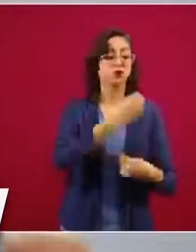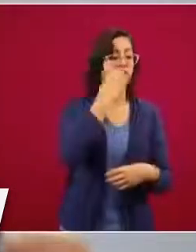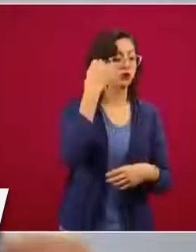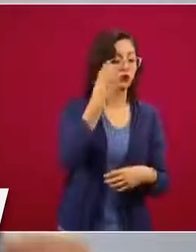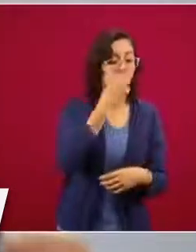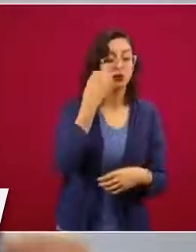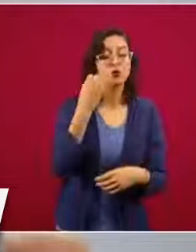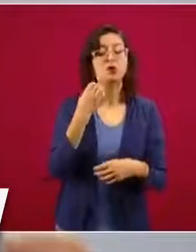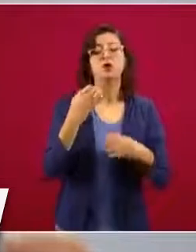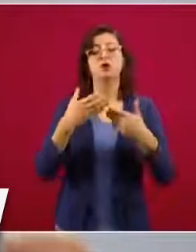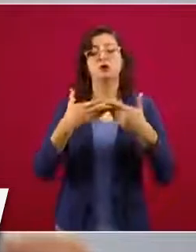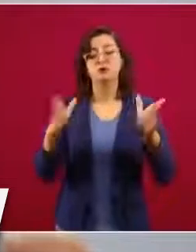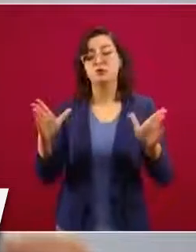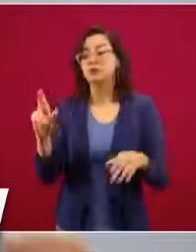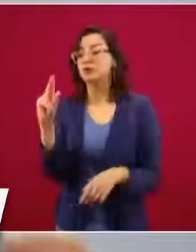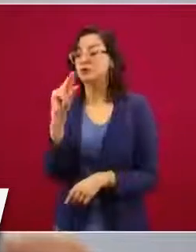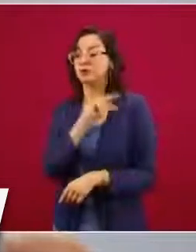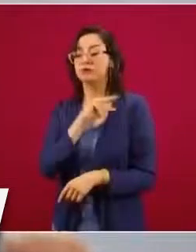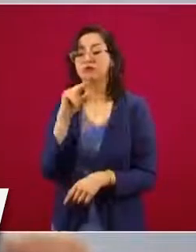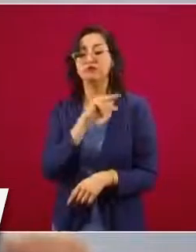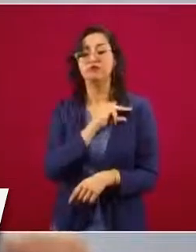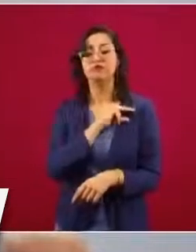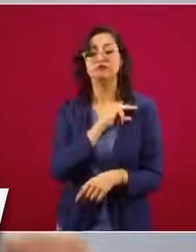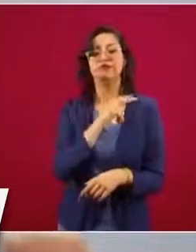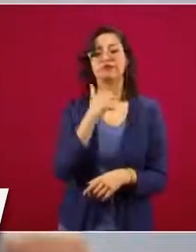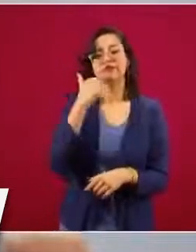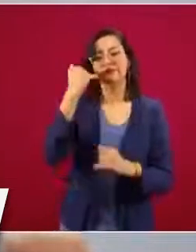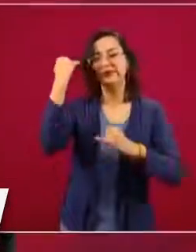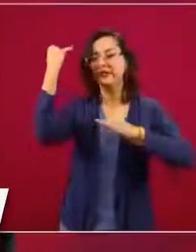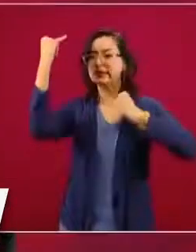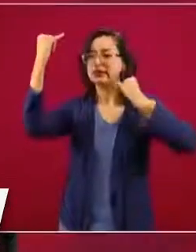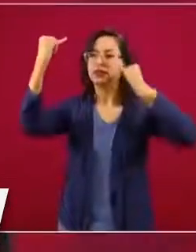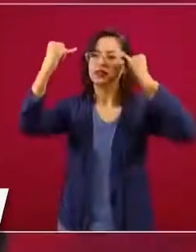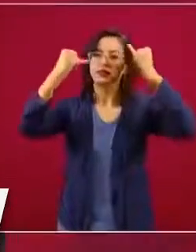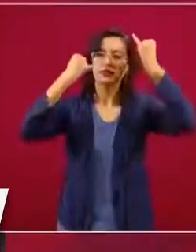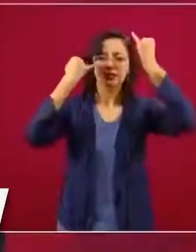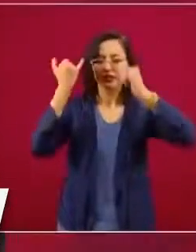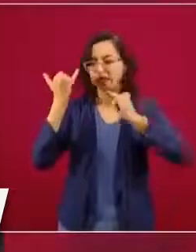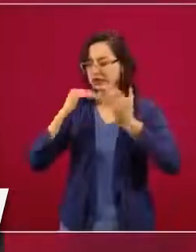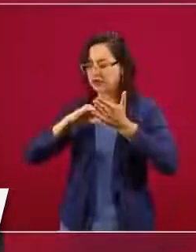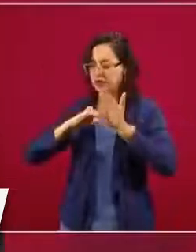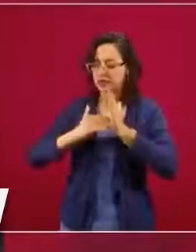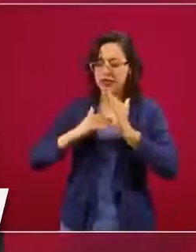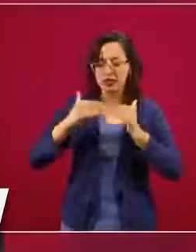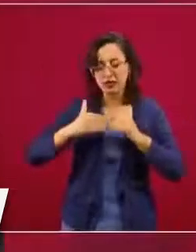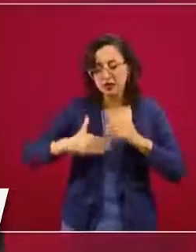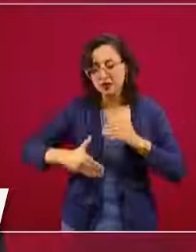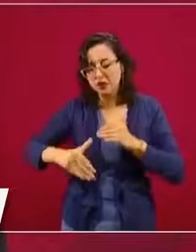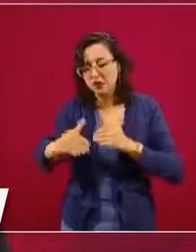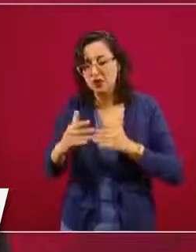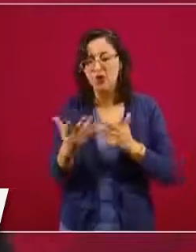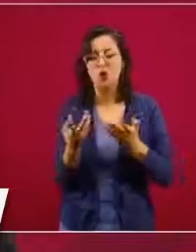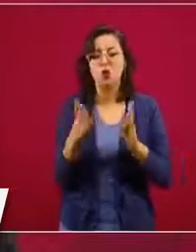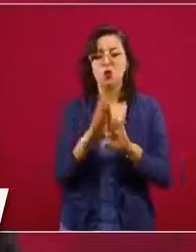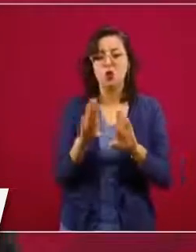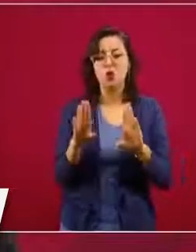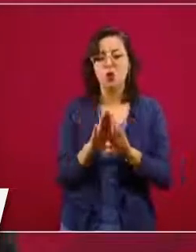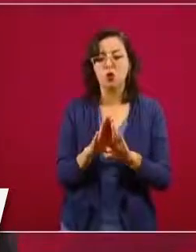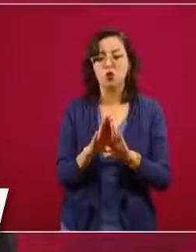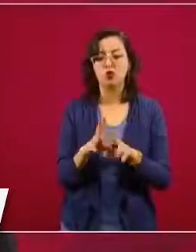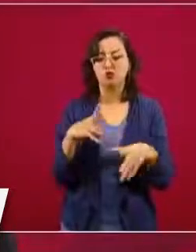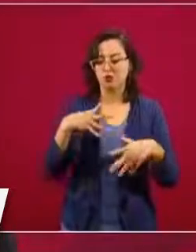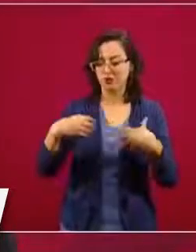estamos también buscando nuevas formas de cómo ayudar en los programas de prevención para evitar